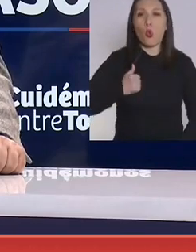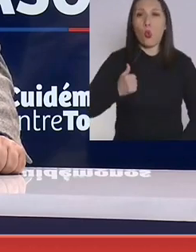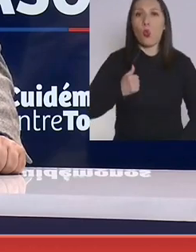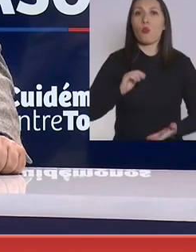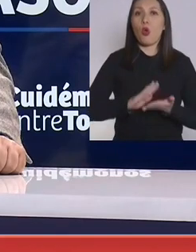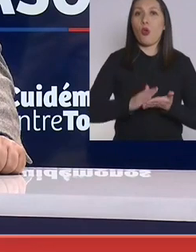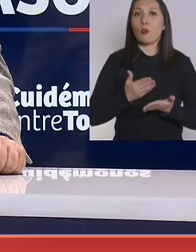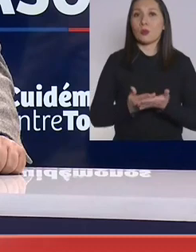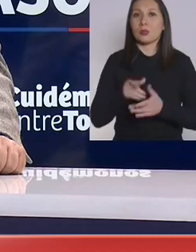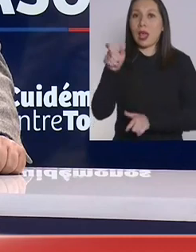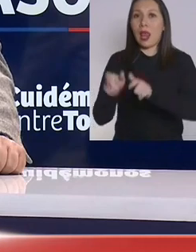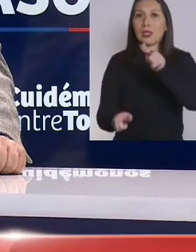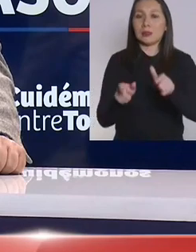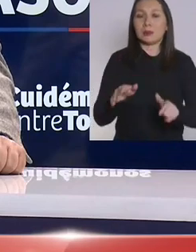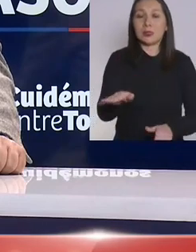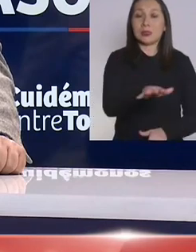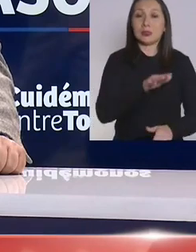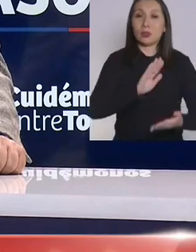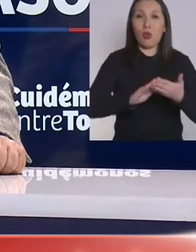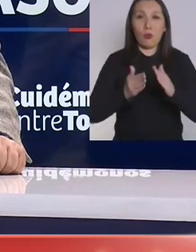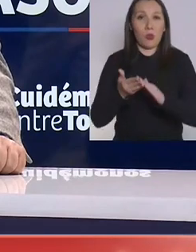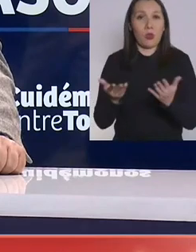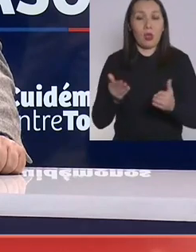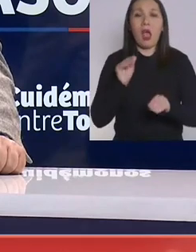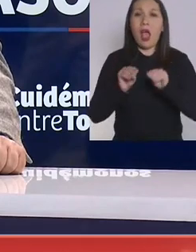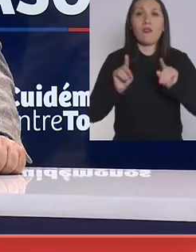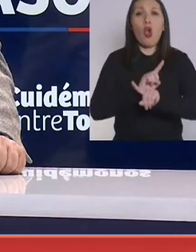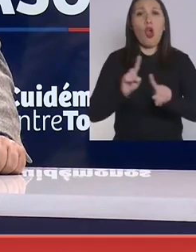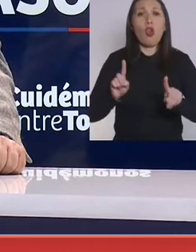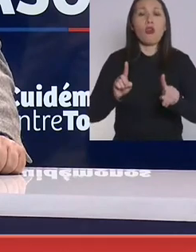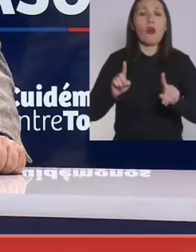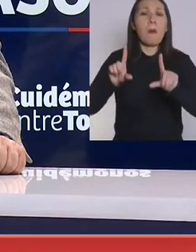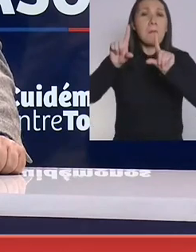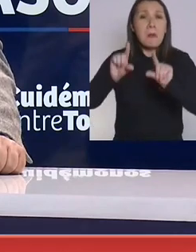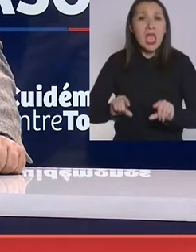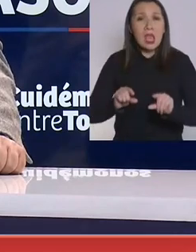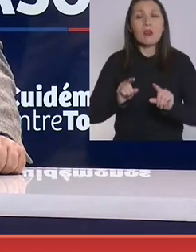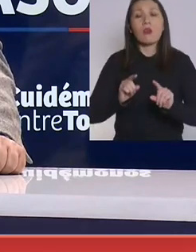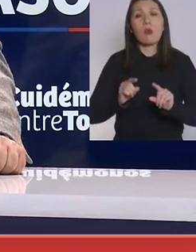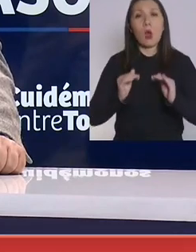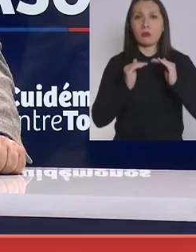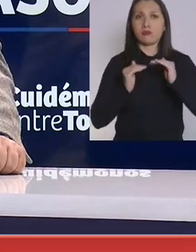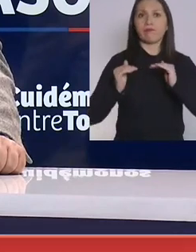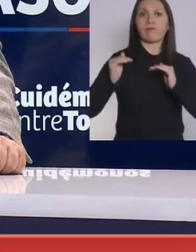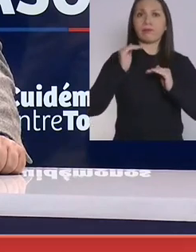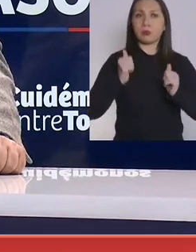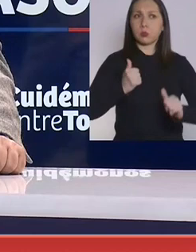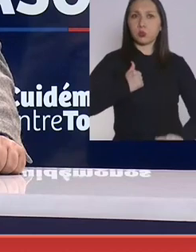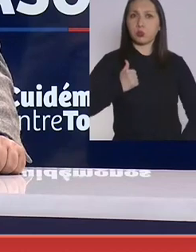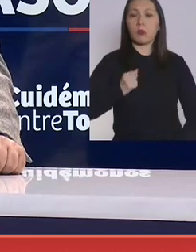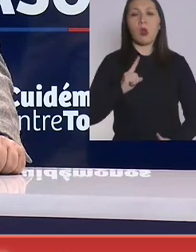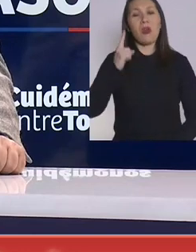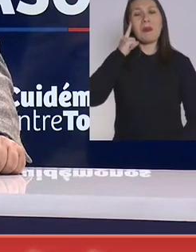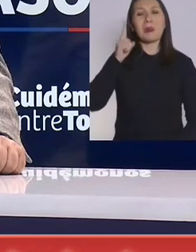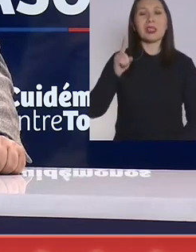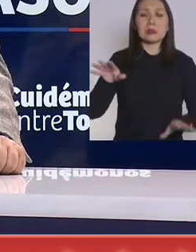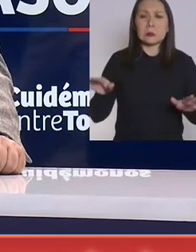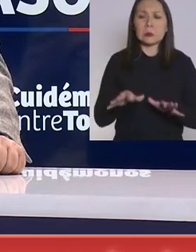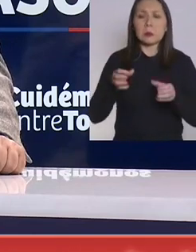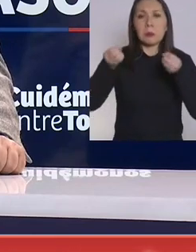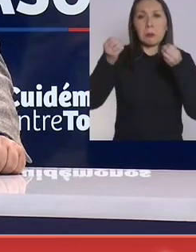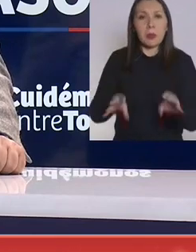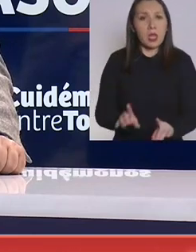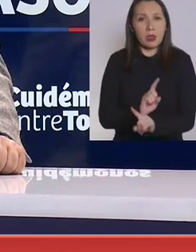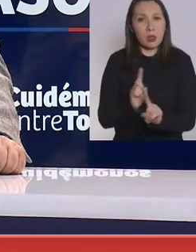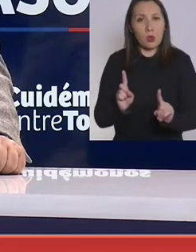cómo se comporte la comunidad. Yo hago un llamado a no disminuir los estándares, a no cejar en los esfuerzos